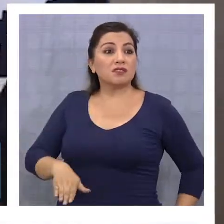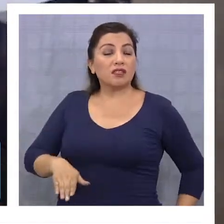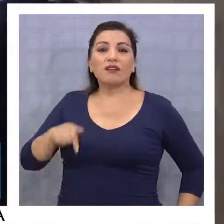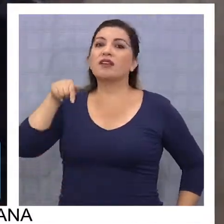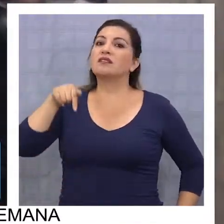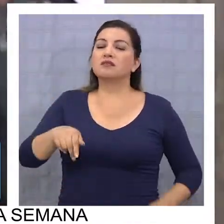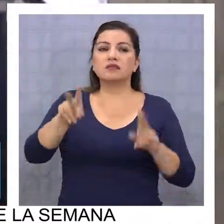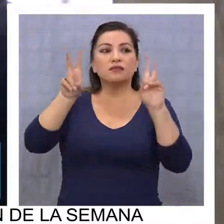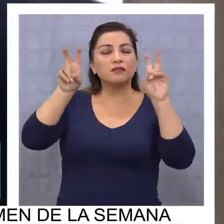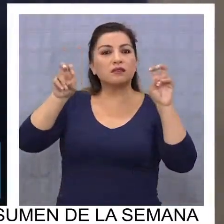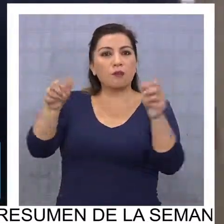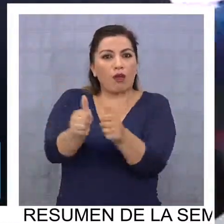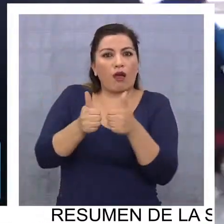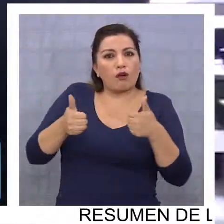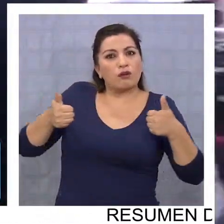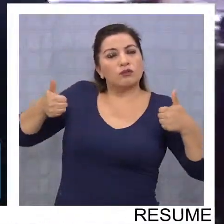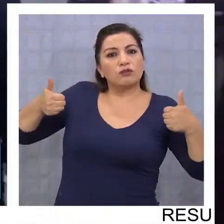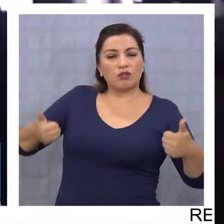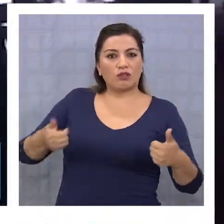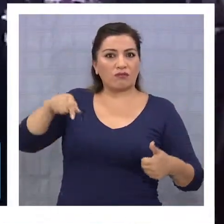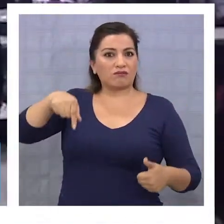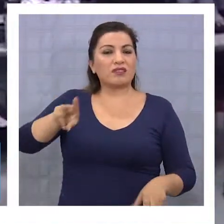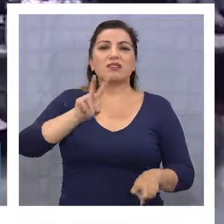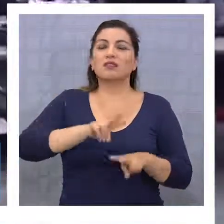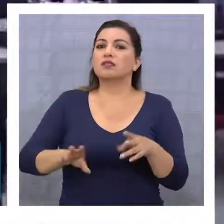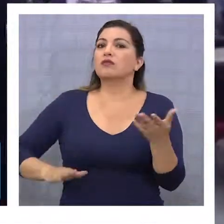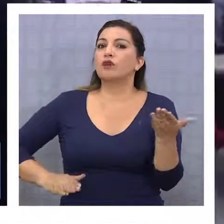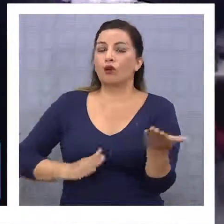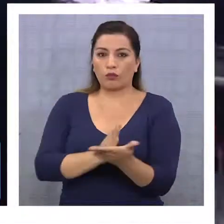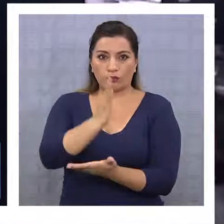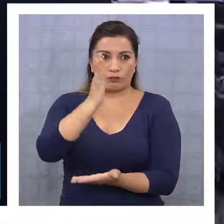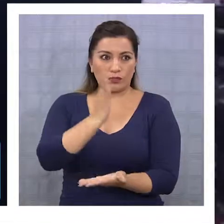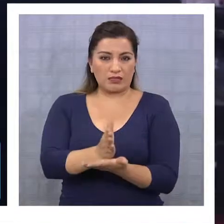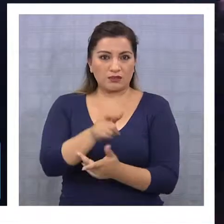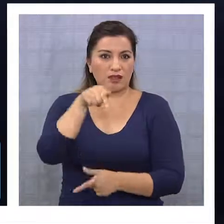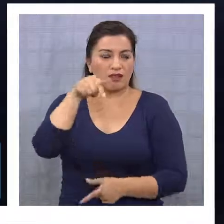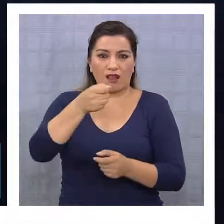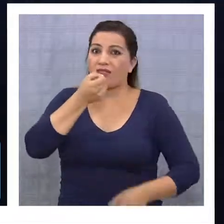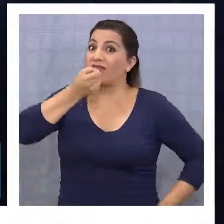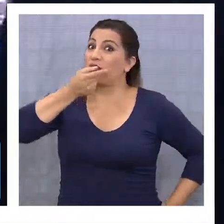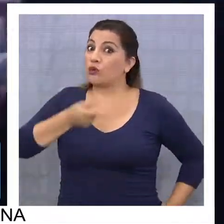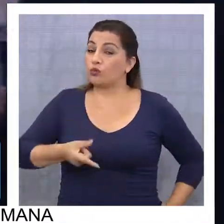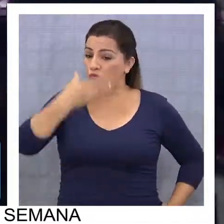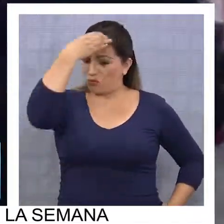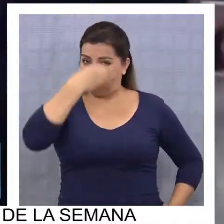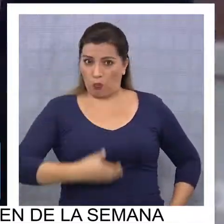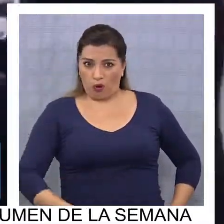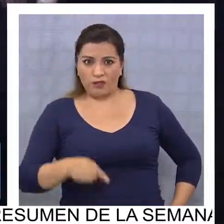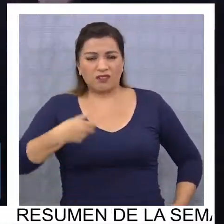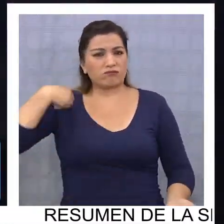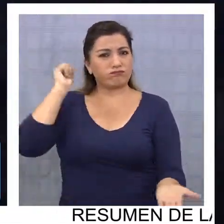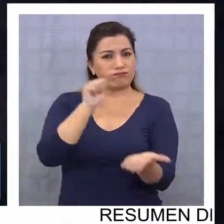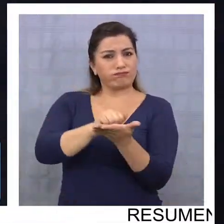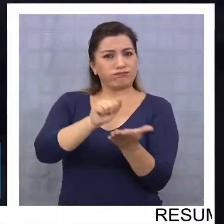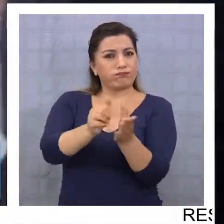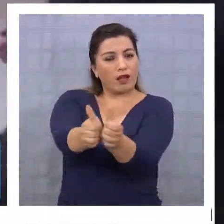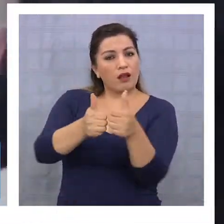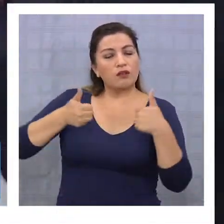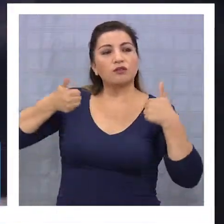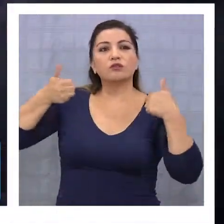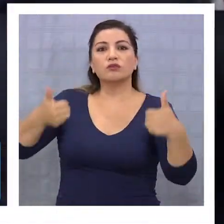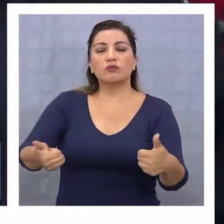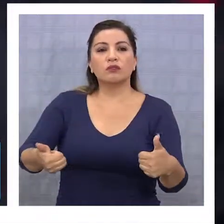la medida optada por la autoridad competente se originó en la denuncia de un usuario que reclamó a la autoridad regional